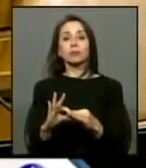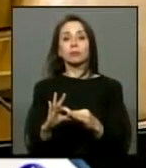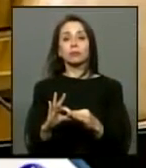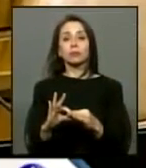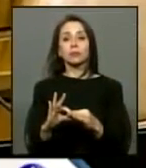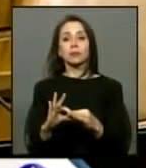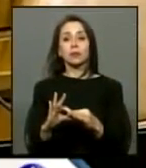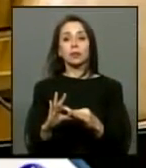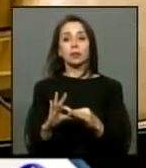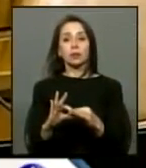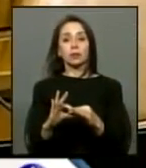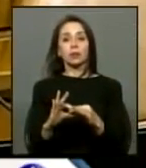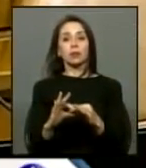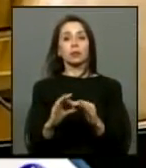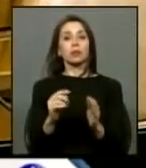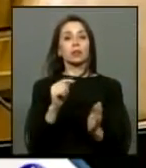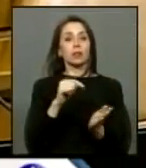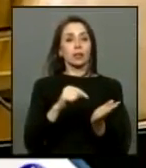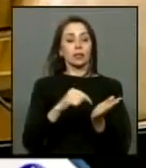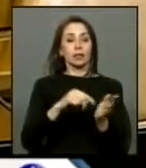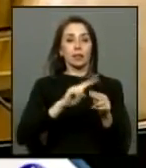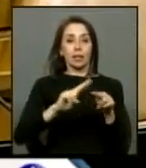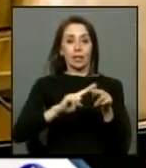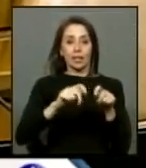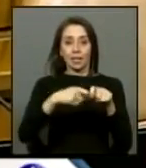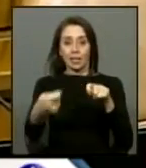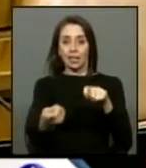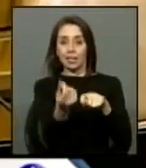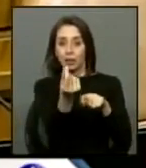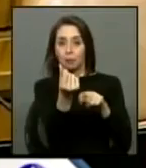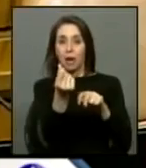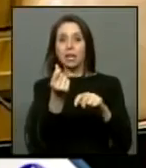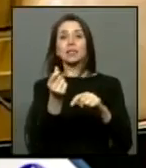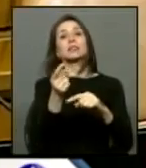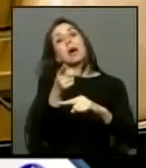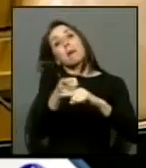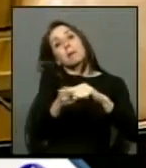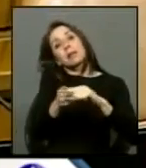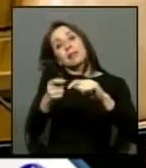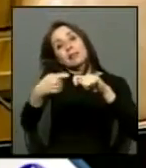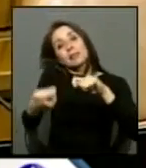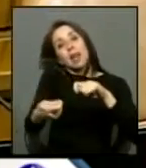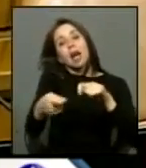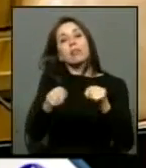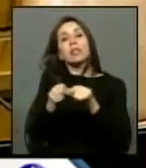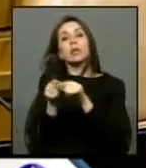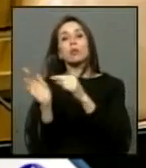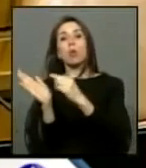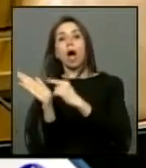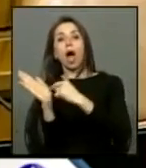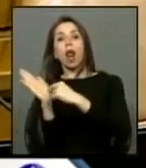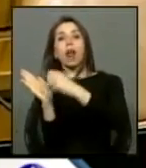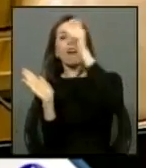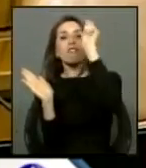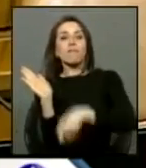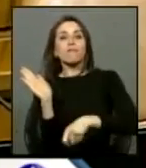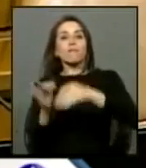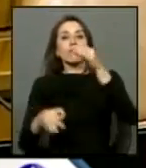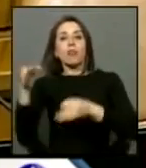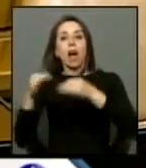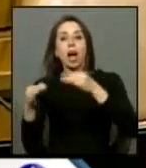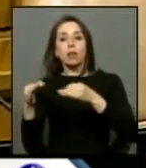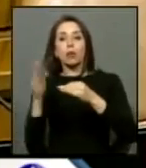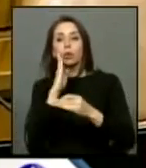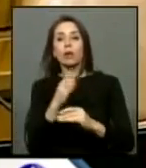el que esta reparación parcial se pretendía asimilar a algunos fallos judiciales cuya sentencia había